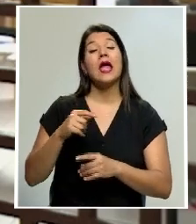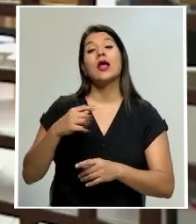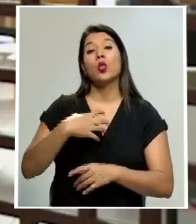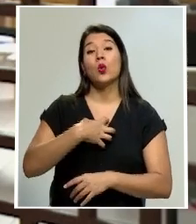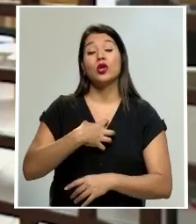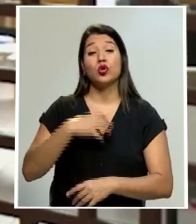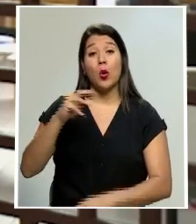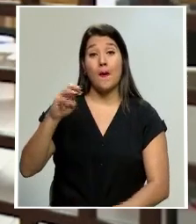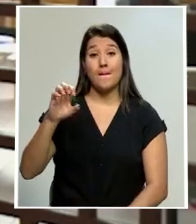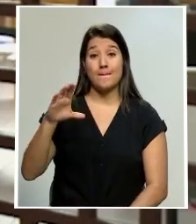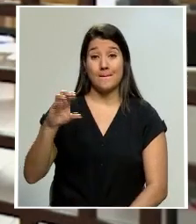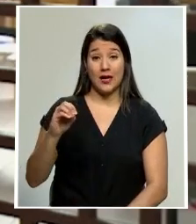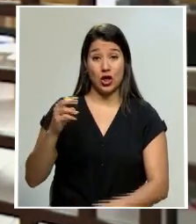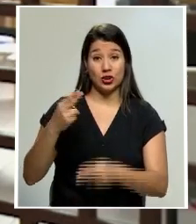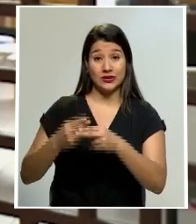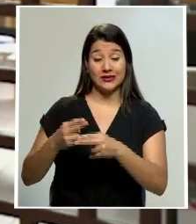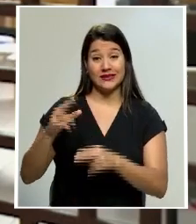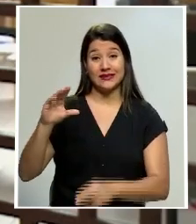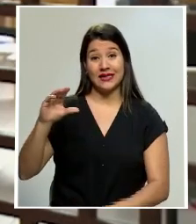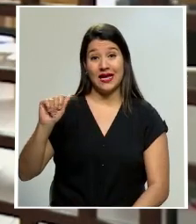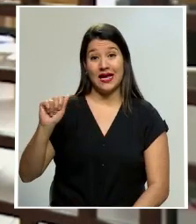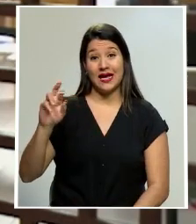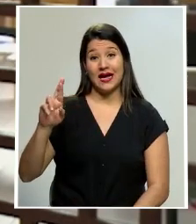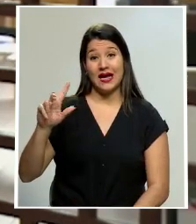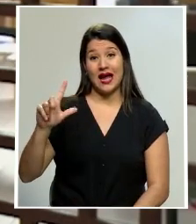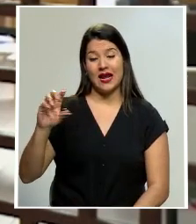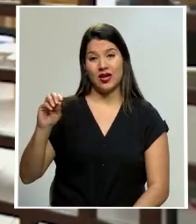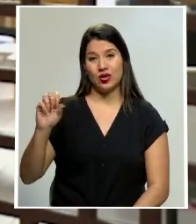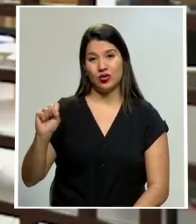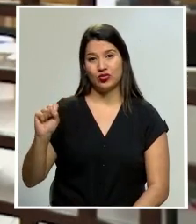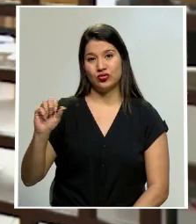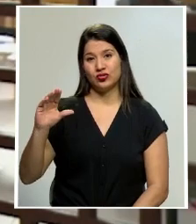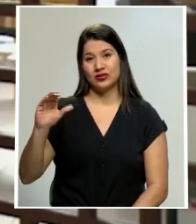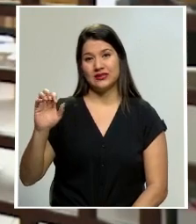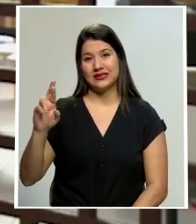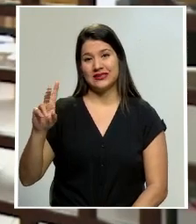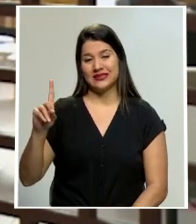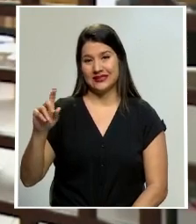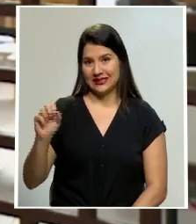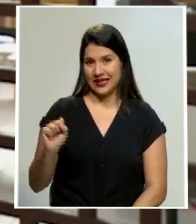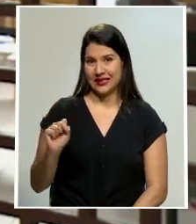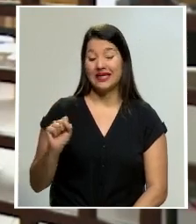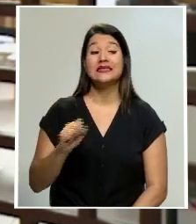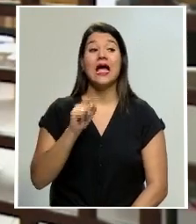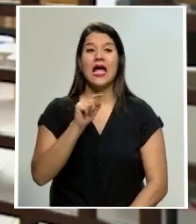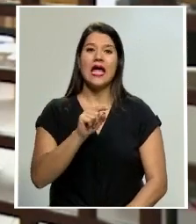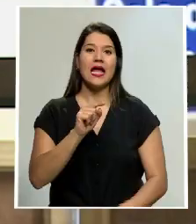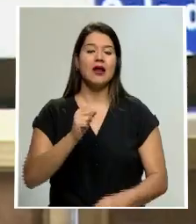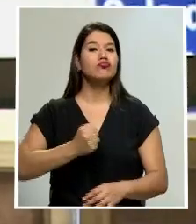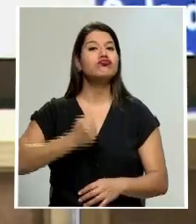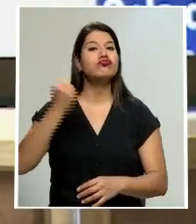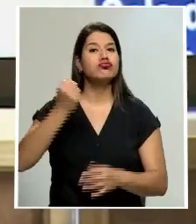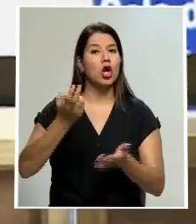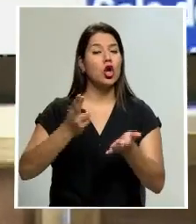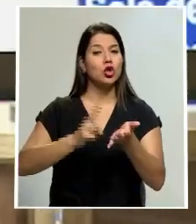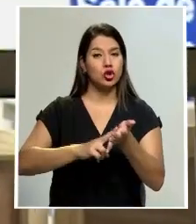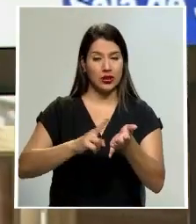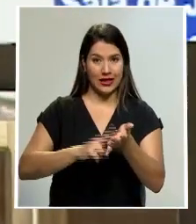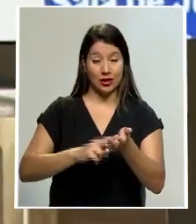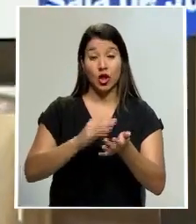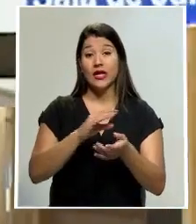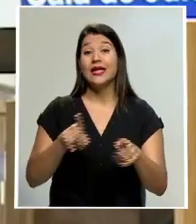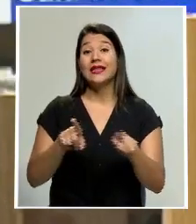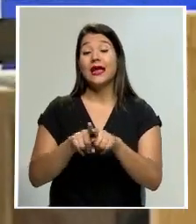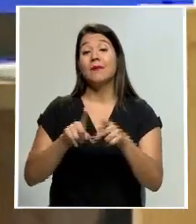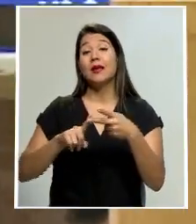empresas que tiene contratos de construcción y de infraestructura vial acá en el país. Y también conversamos con